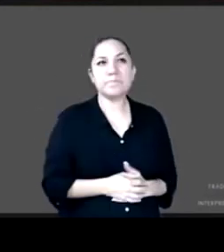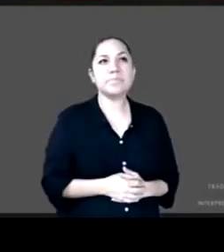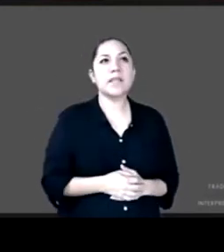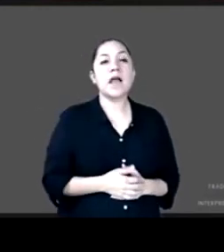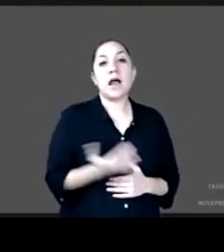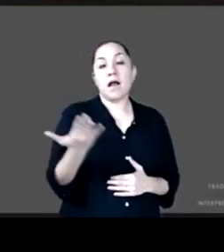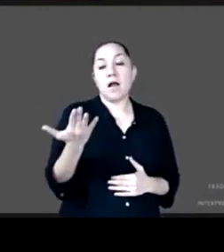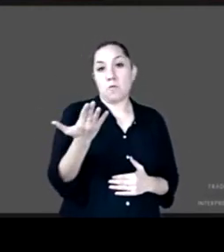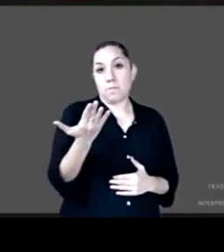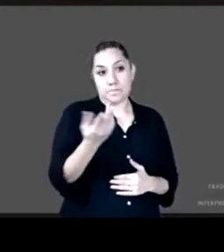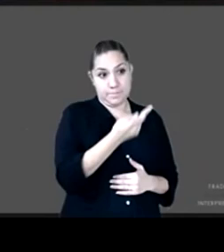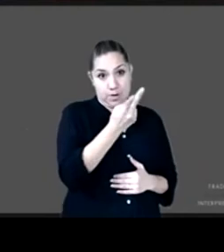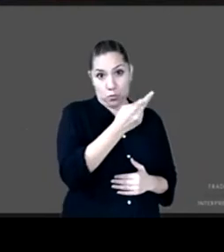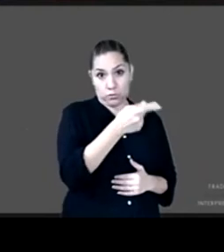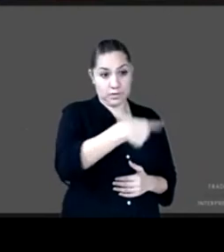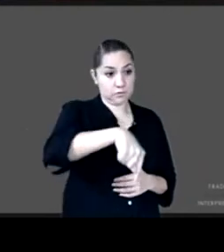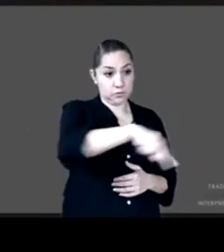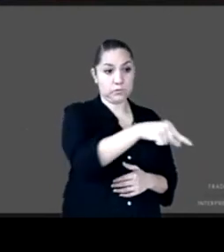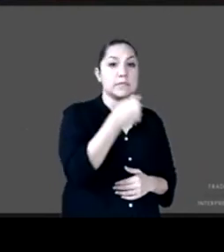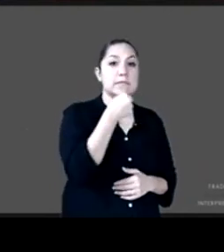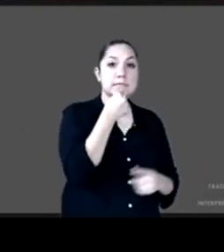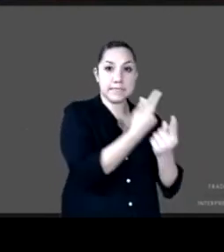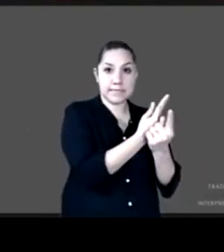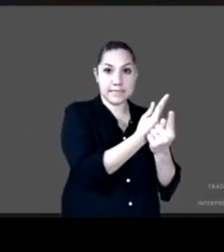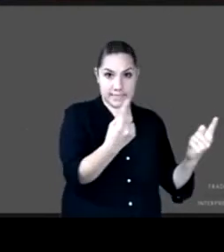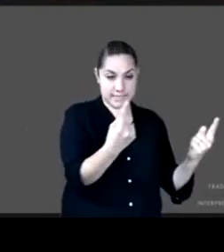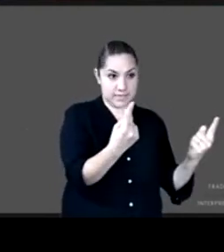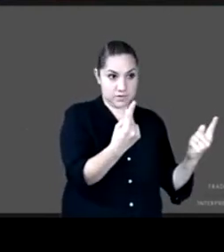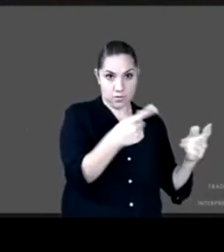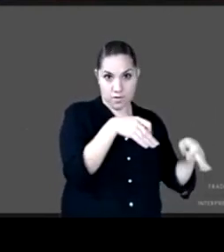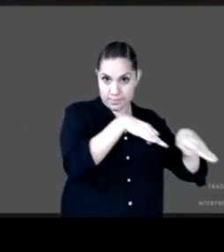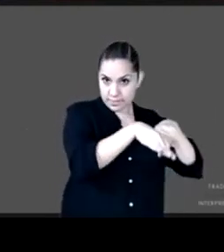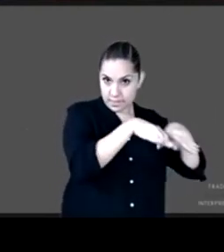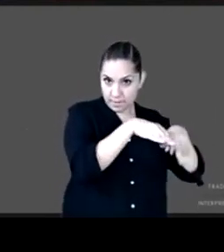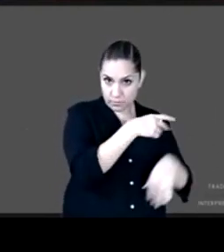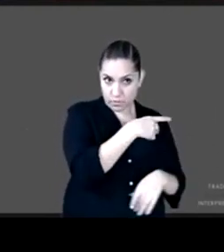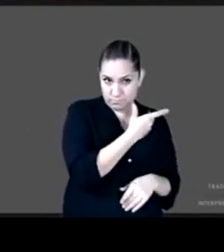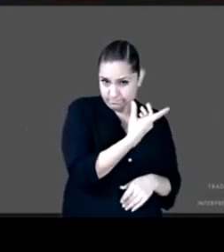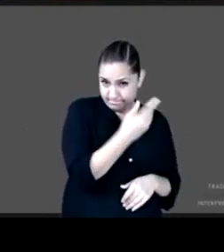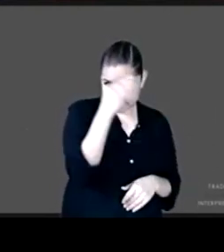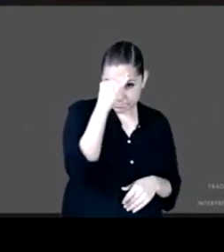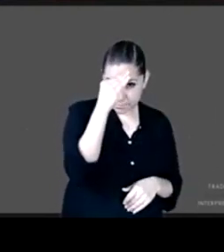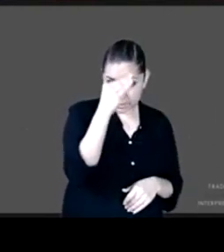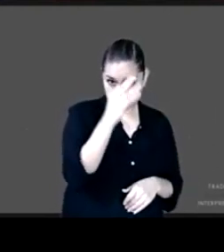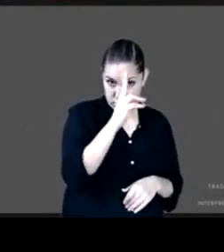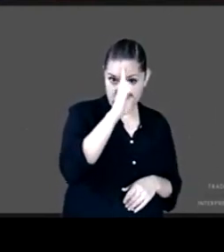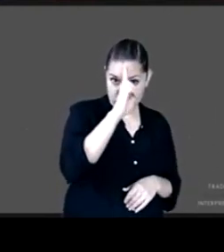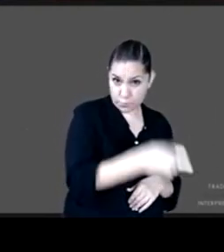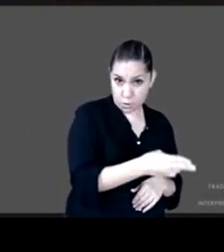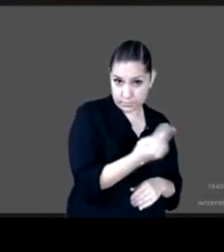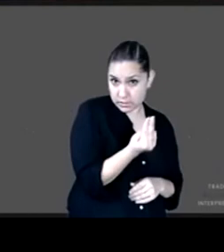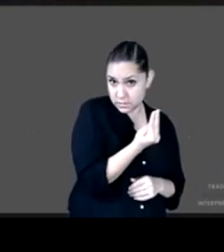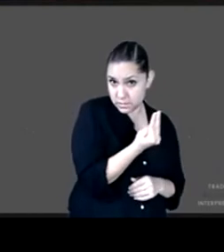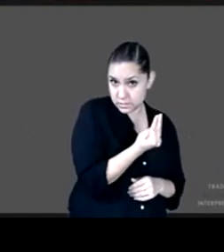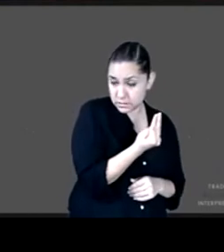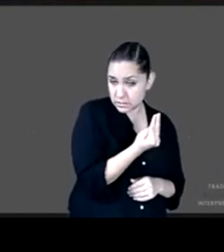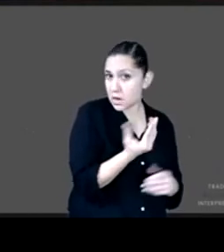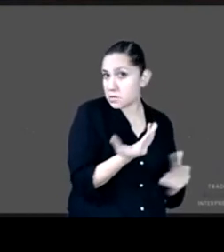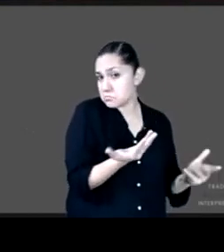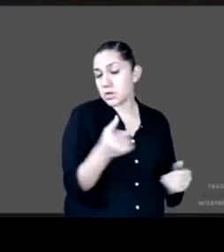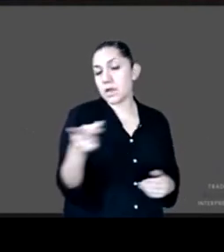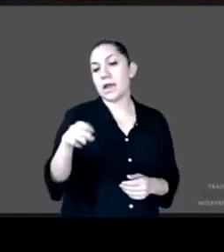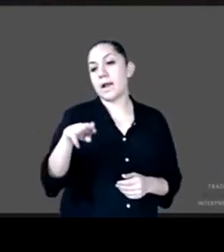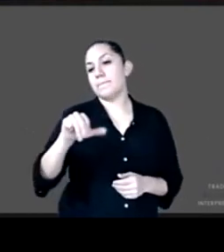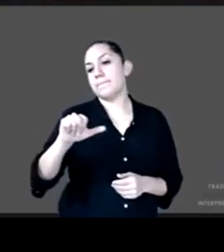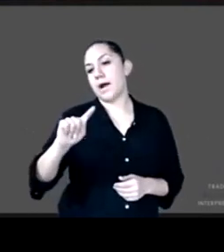infantil Marta Alisa Artalicia Líbano Alvores por ejemplo menciona que